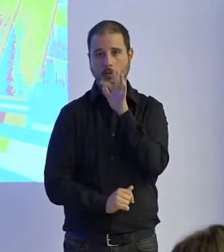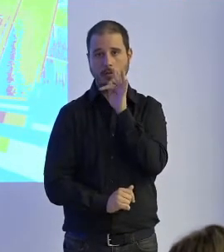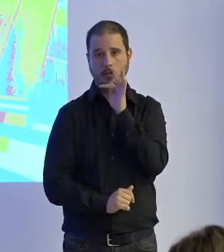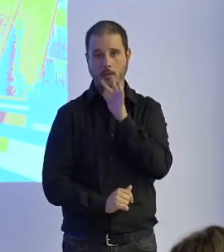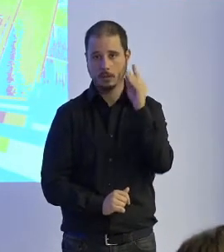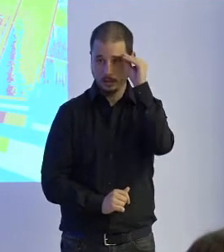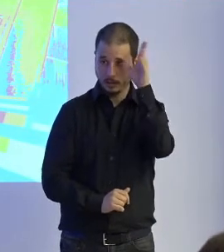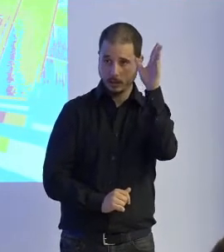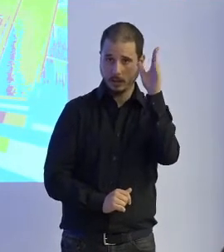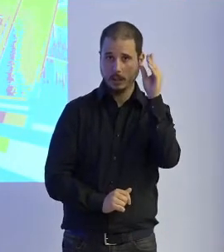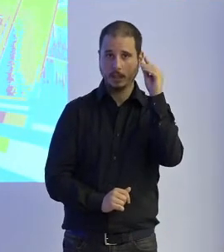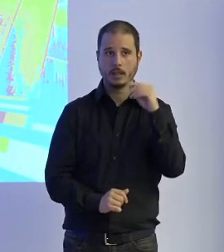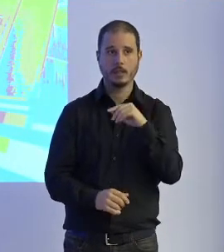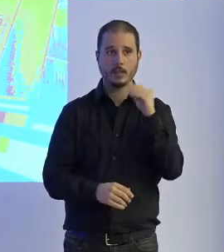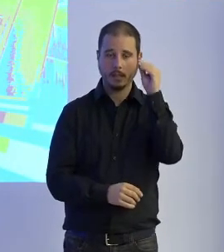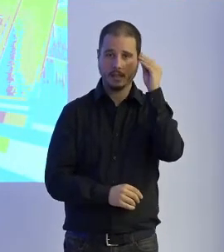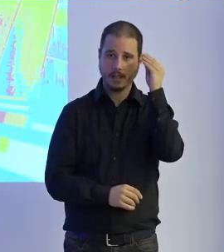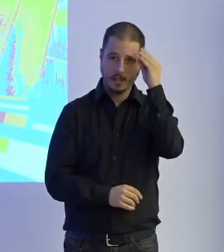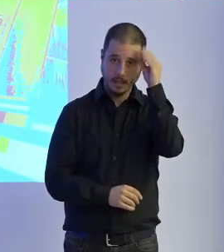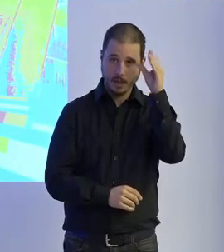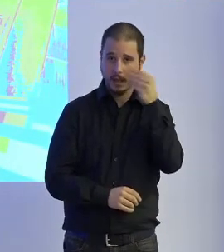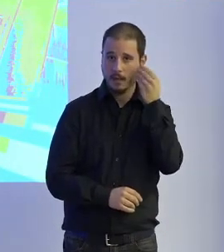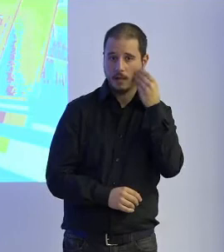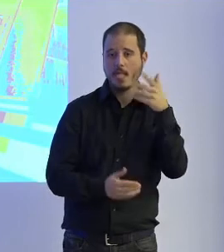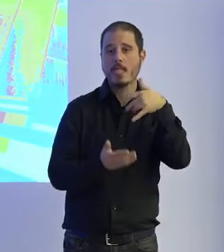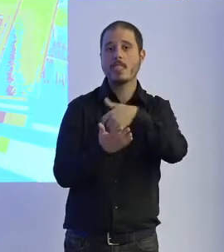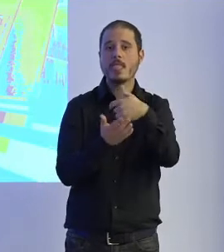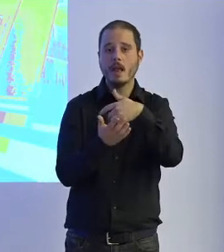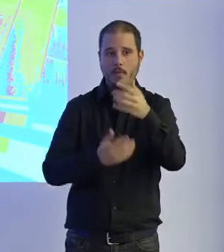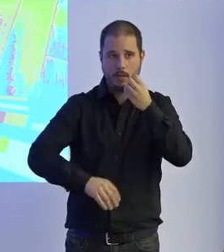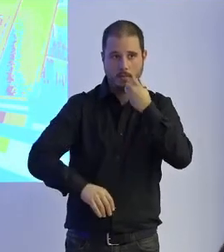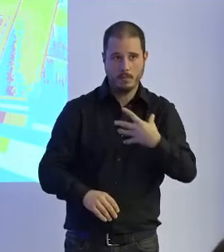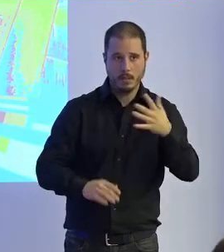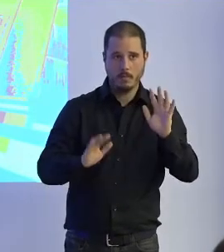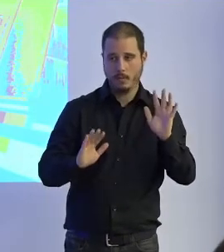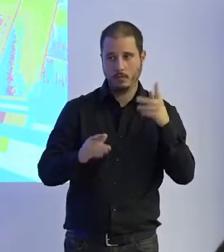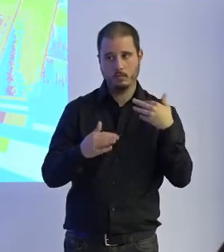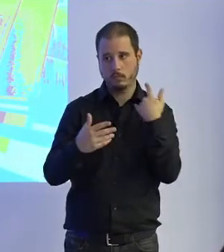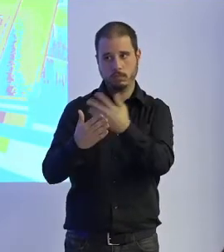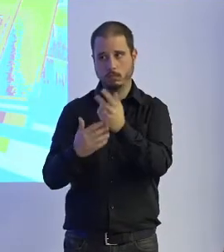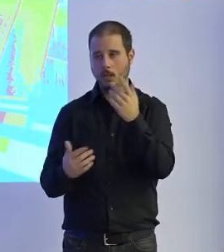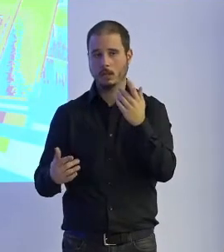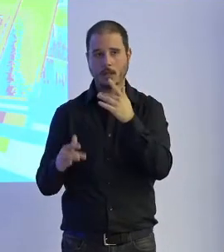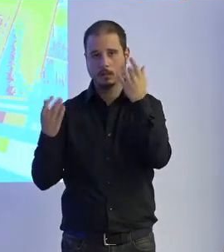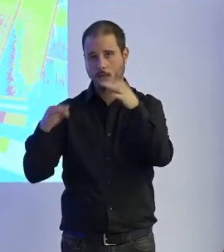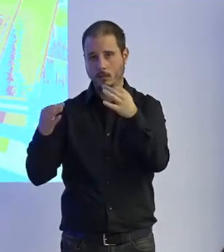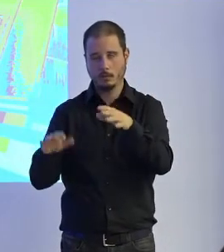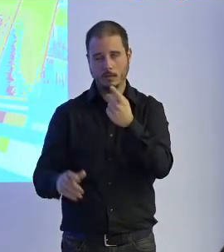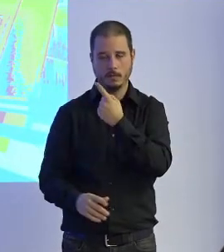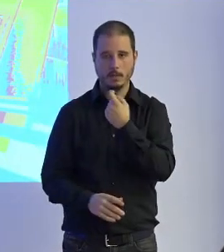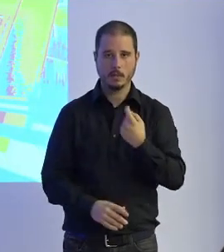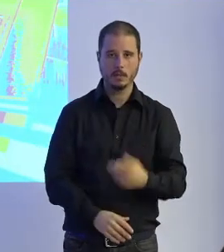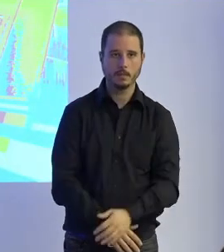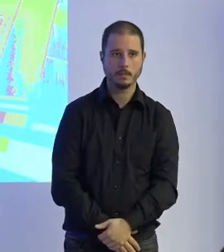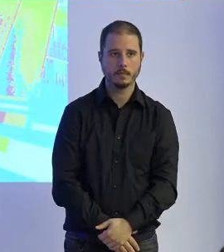débil muy bien y creo que es bastante mucho más útil que lo que sería la inteligencia artificial fuerte pero como digo normativa al